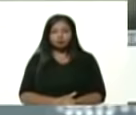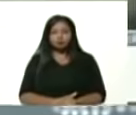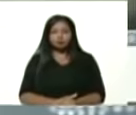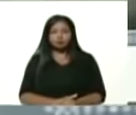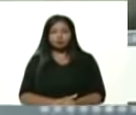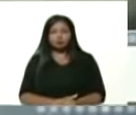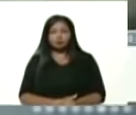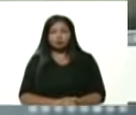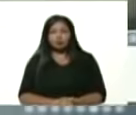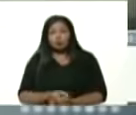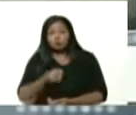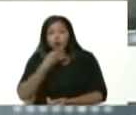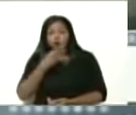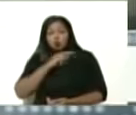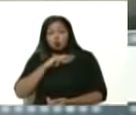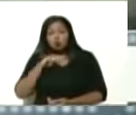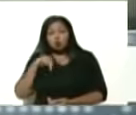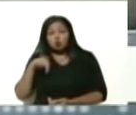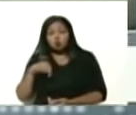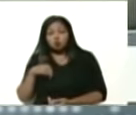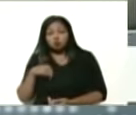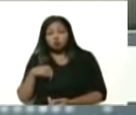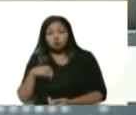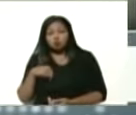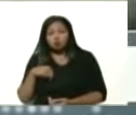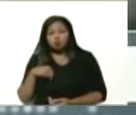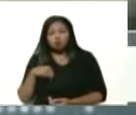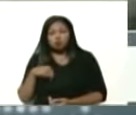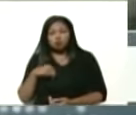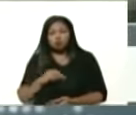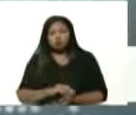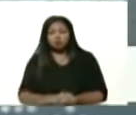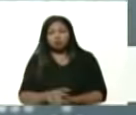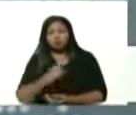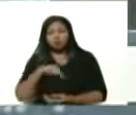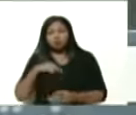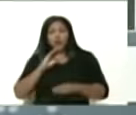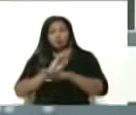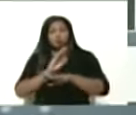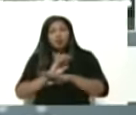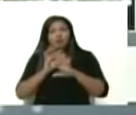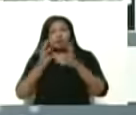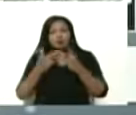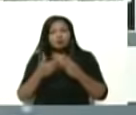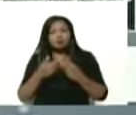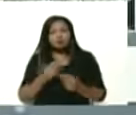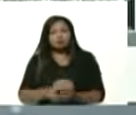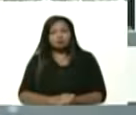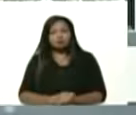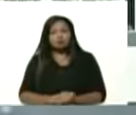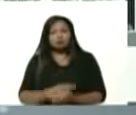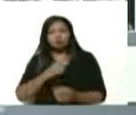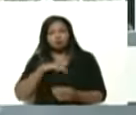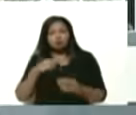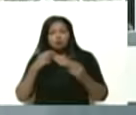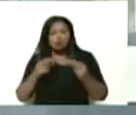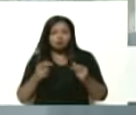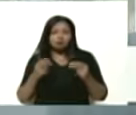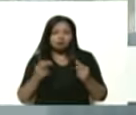bueno nosotros en cuanto a la protección de la industria estamos muy activados